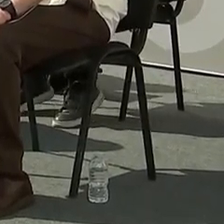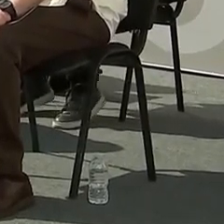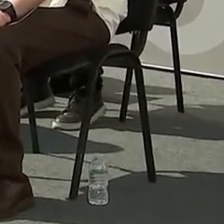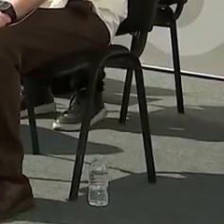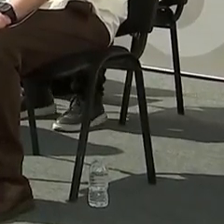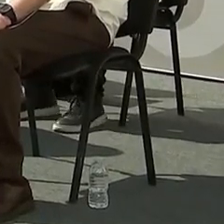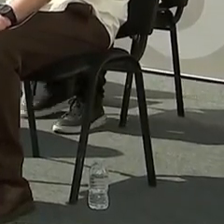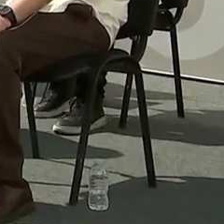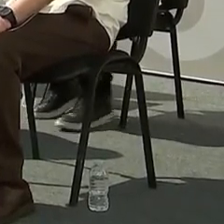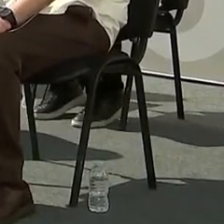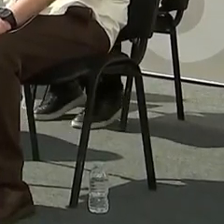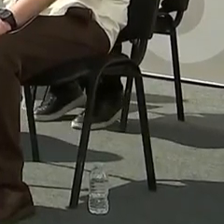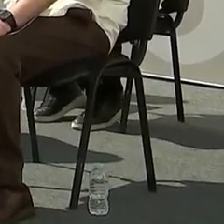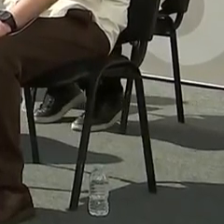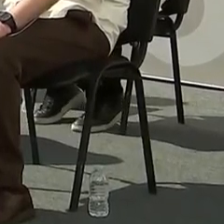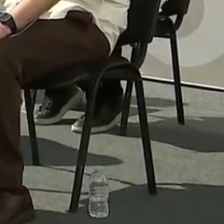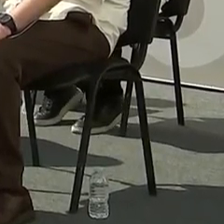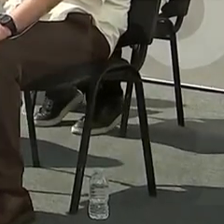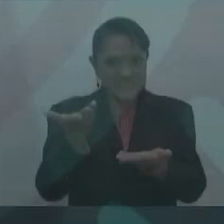Muchas gracias.